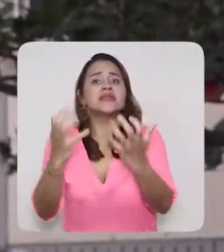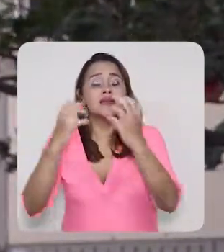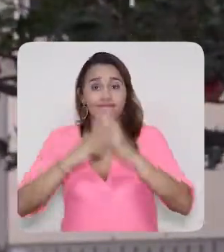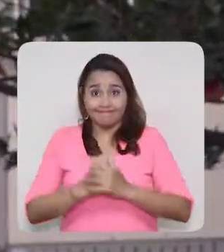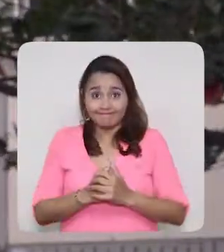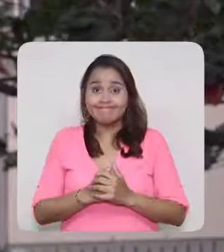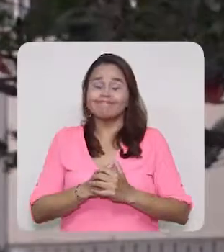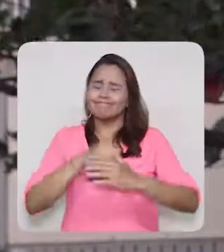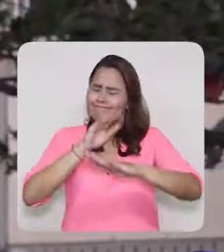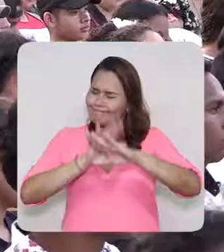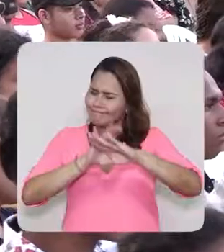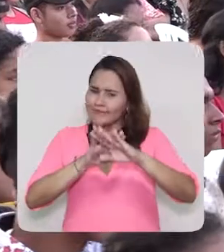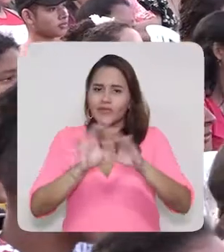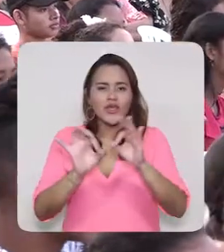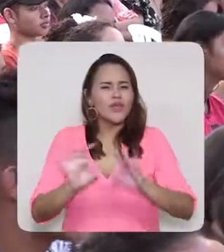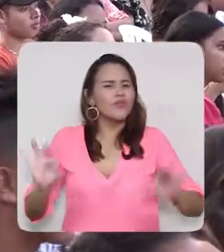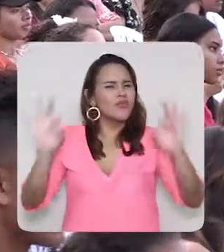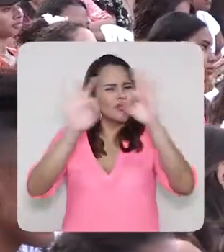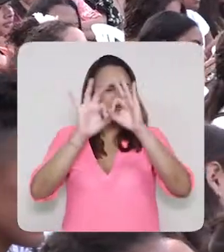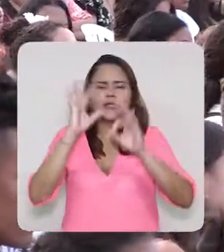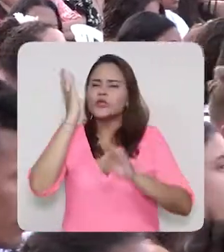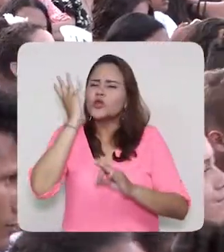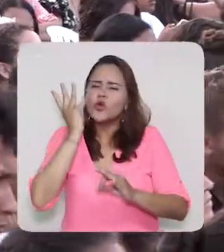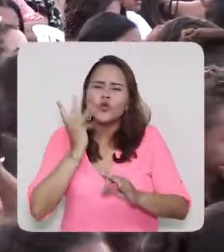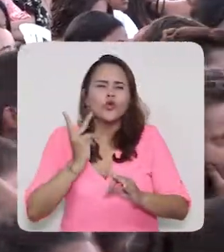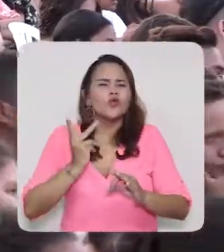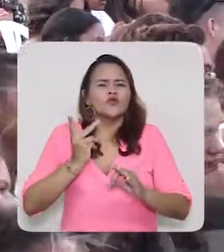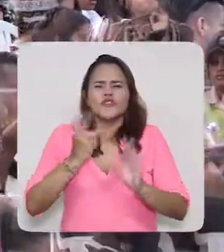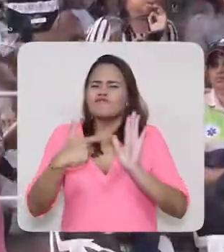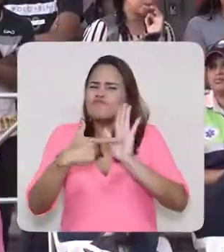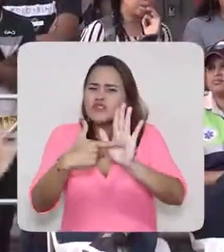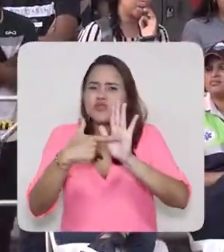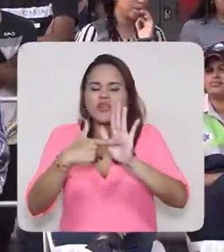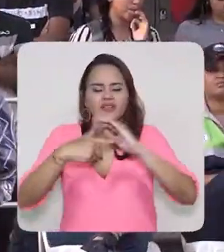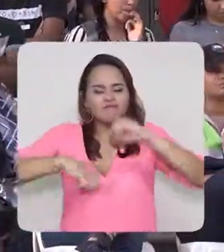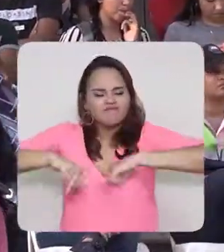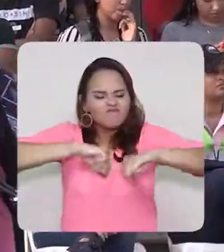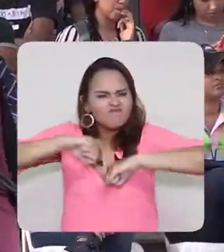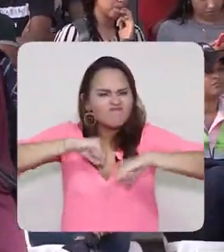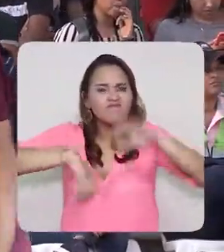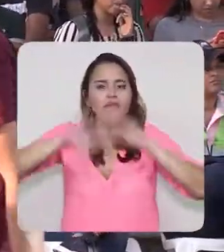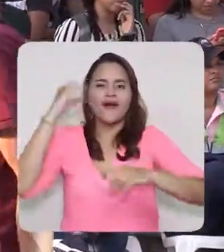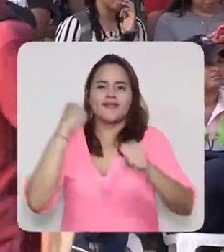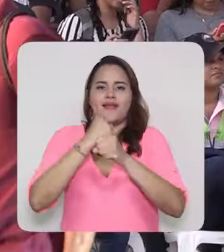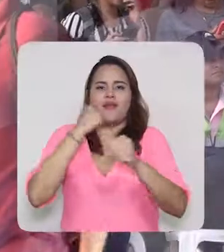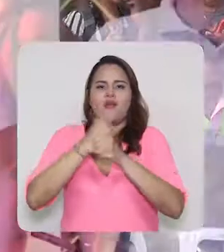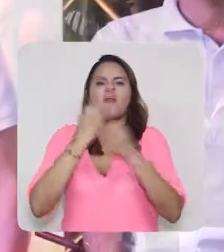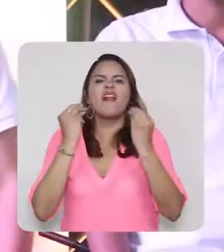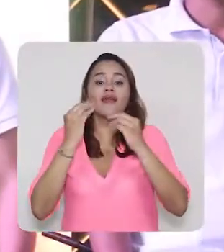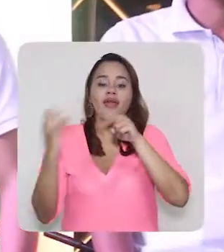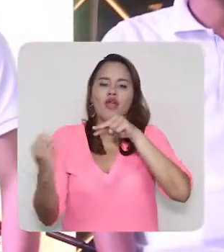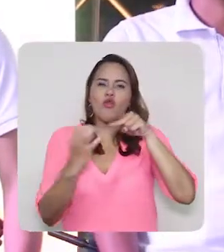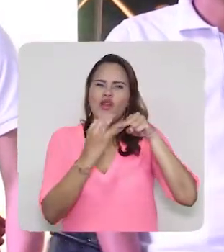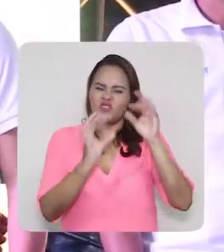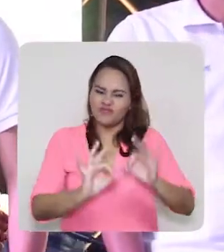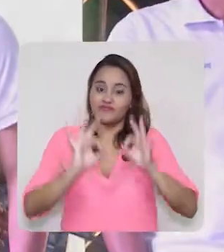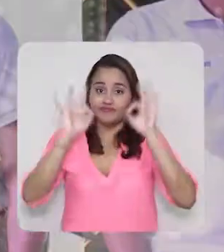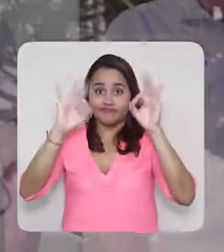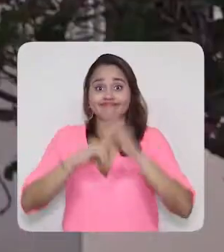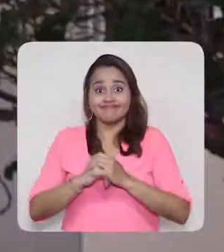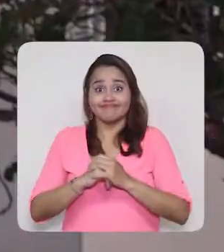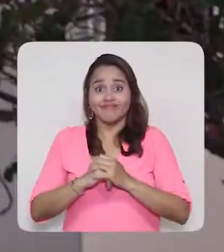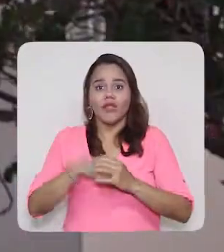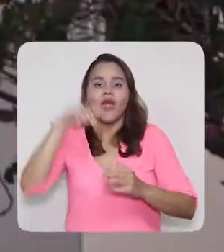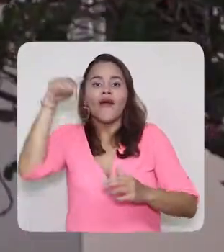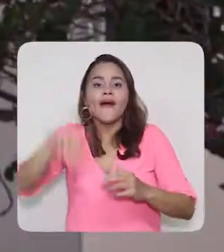saber que aquí todos los días trabajamos de manera decidida para que ustedes tengan la mejor educación posible. Porque aquí estudian los hijos del